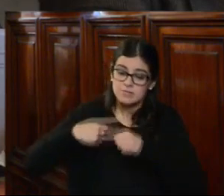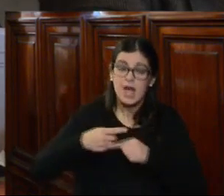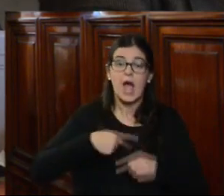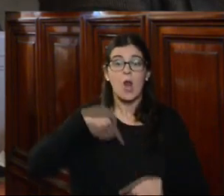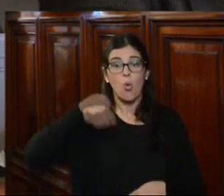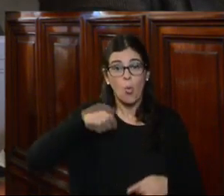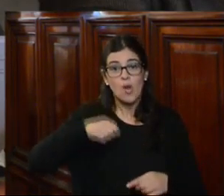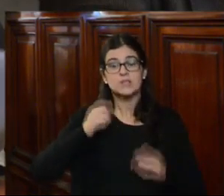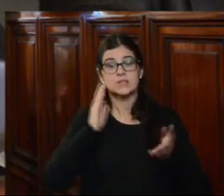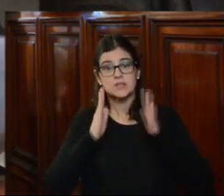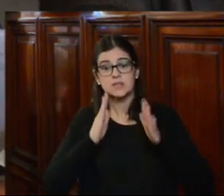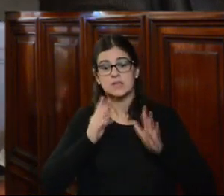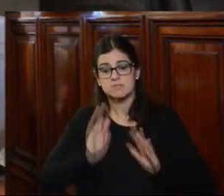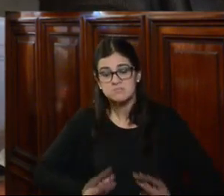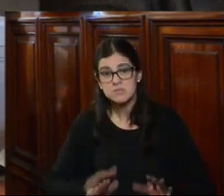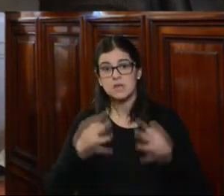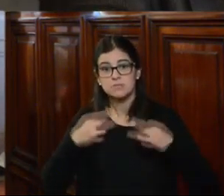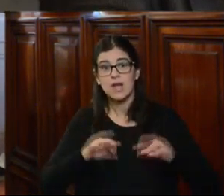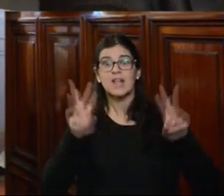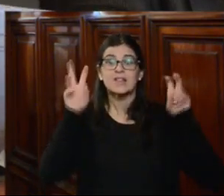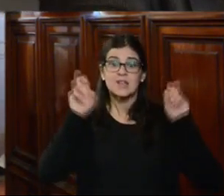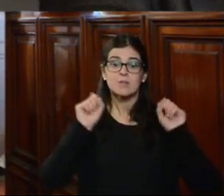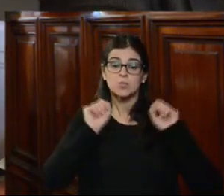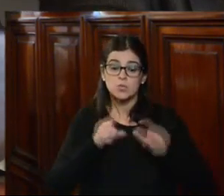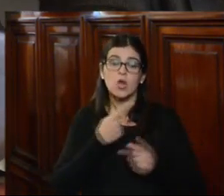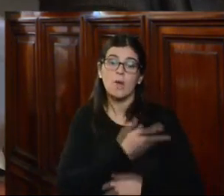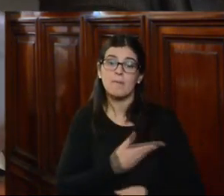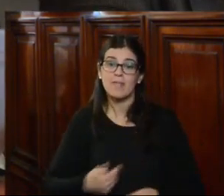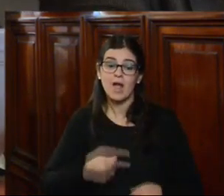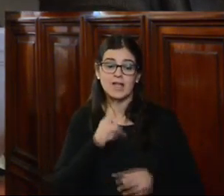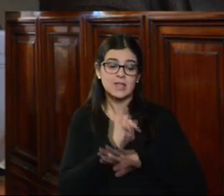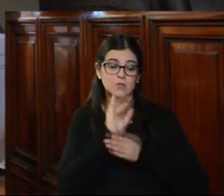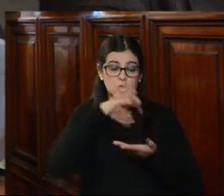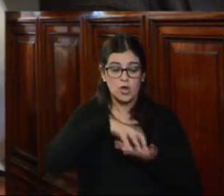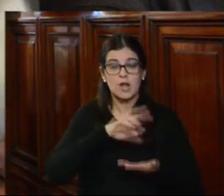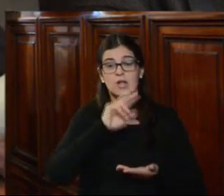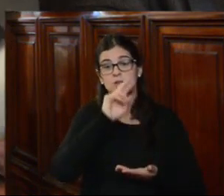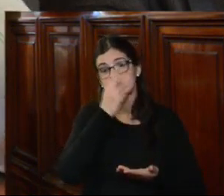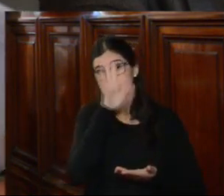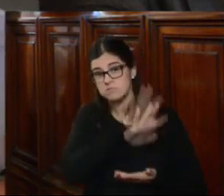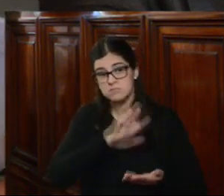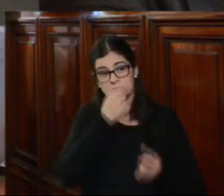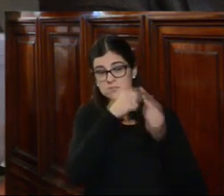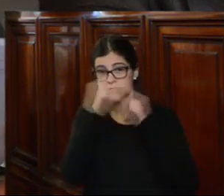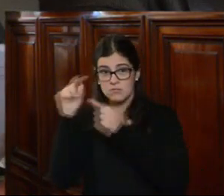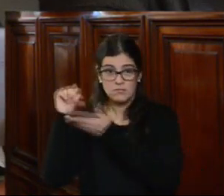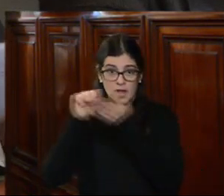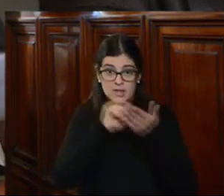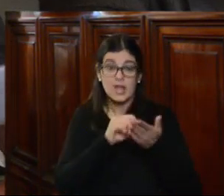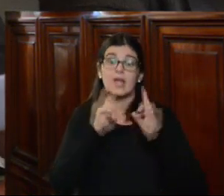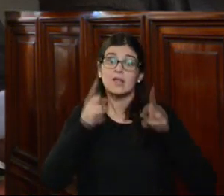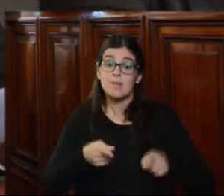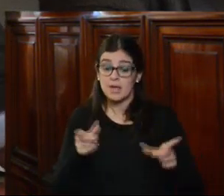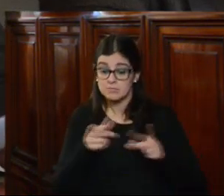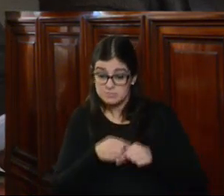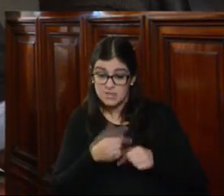jueces y a los magistrados sobre la naturaleza y el mandato de las instituciones nacionales de derechos humanos. Y finalmente que a través